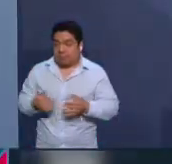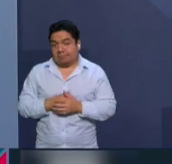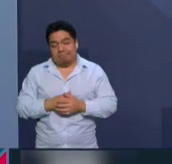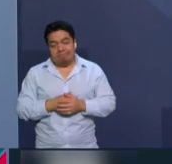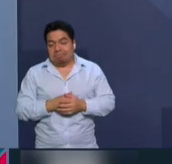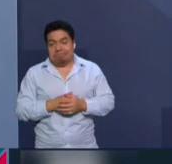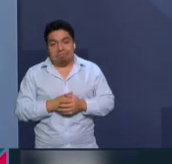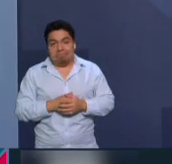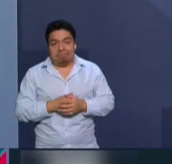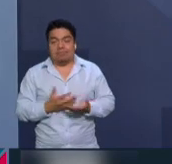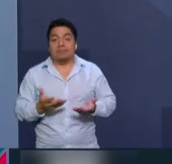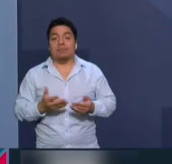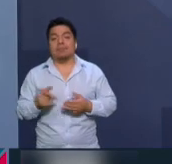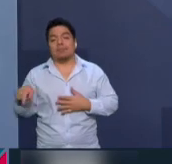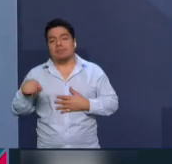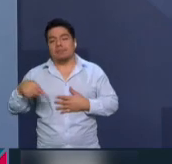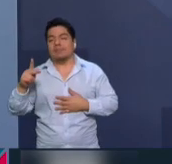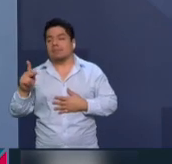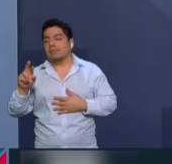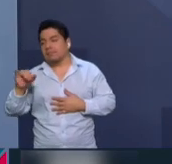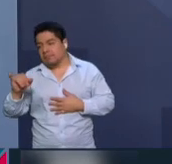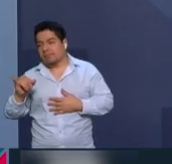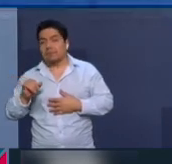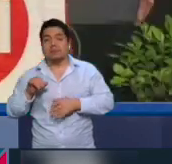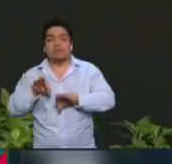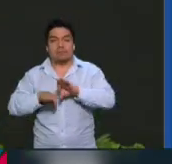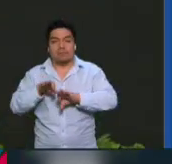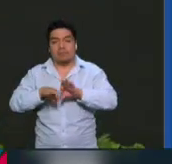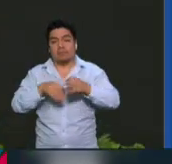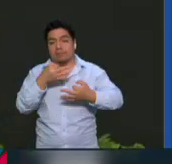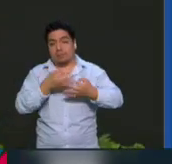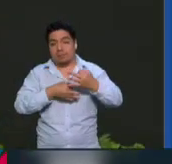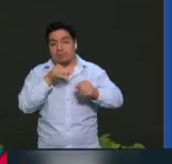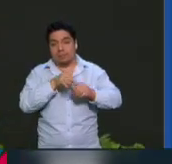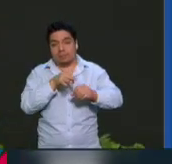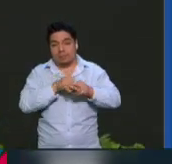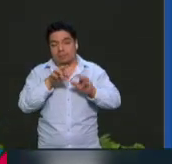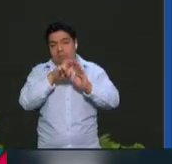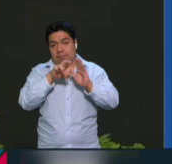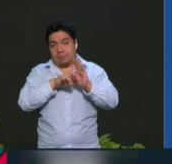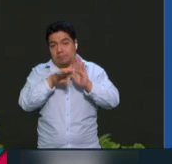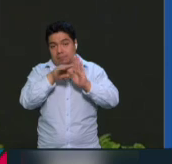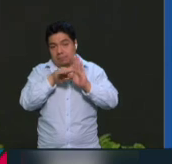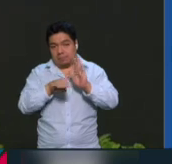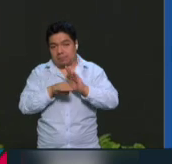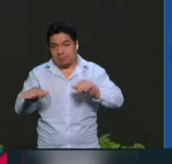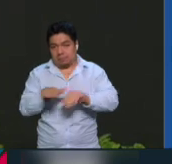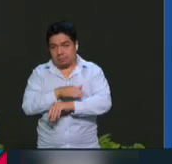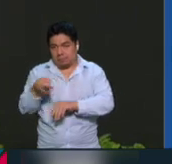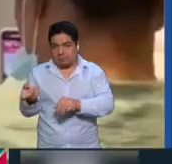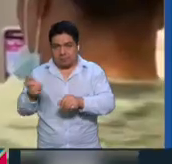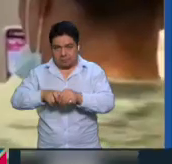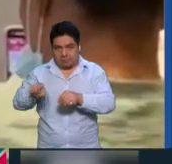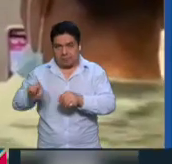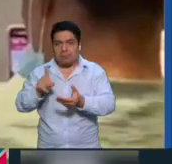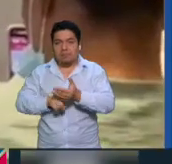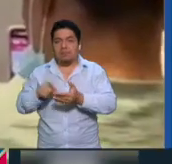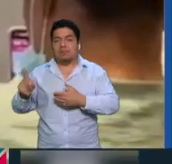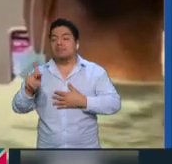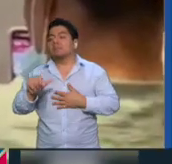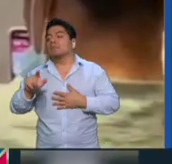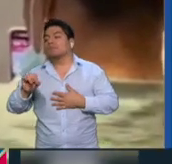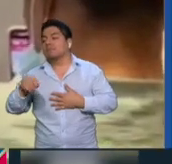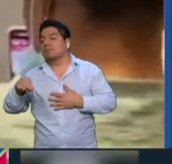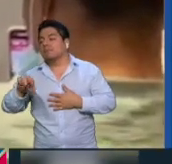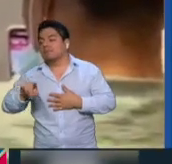Miren, como le he informado, militantes del PRI impugnaron ante el Tribunal Electoral las reformas a los estatutos de ese partido que permiten a Alejandro Alito